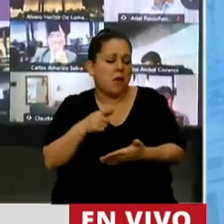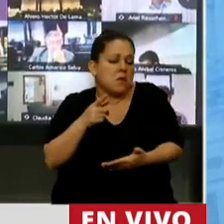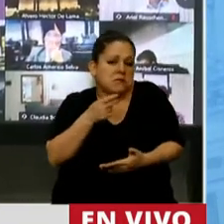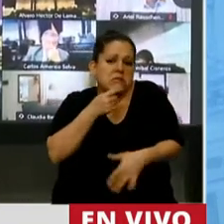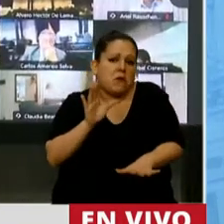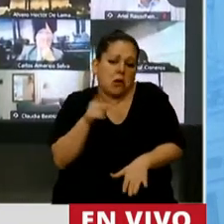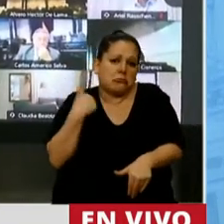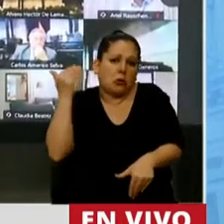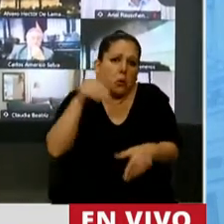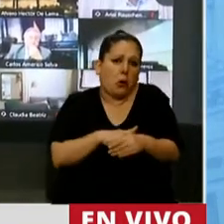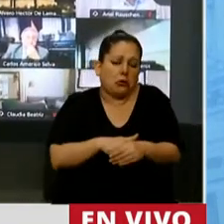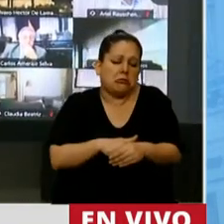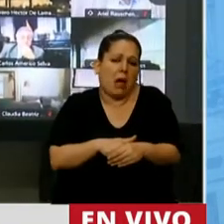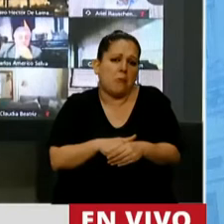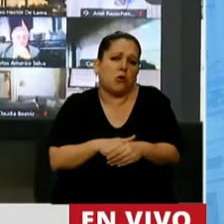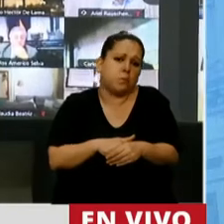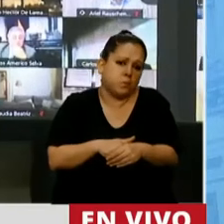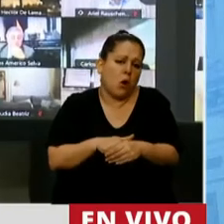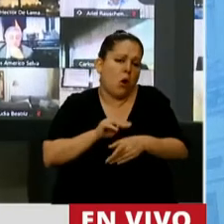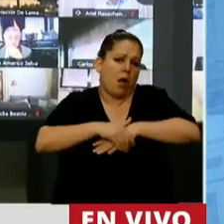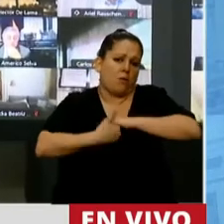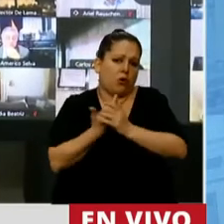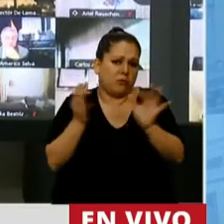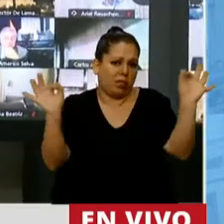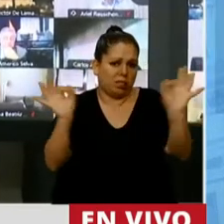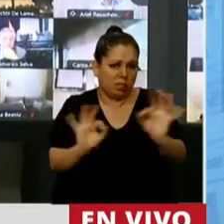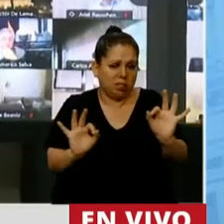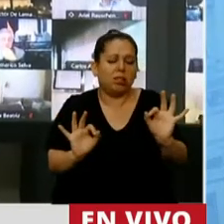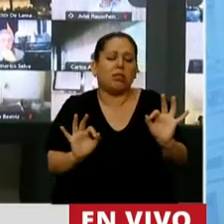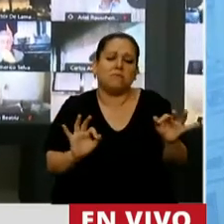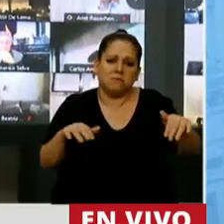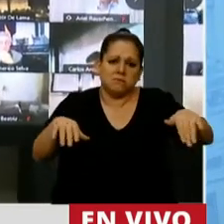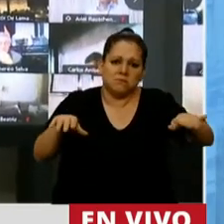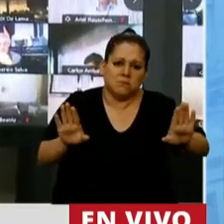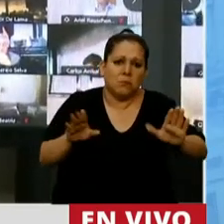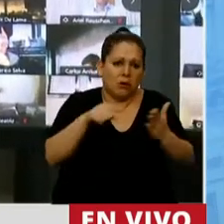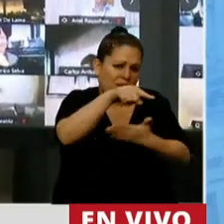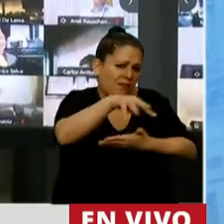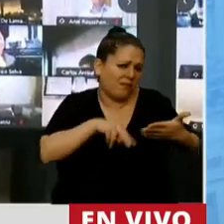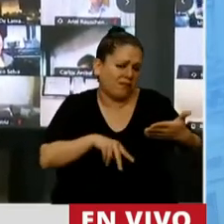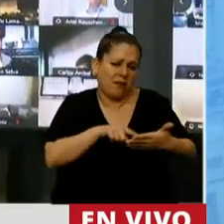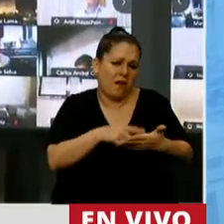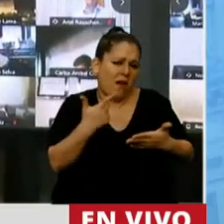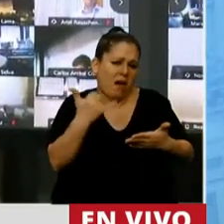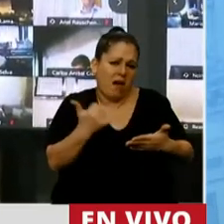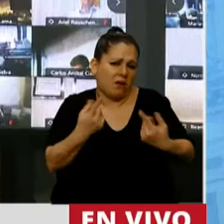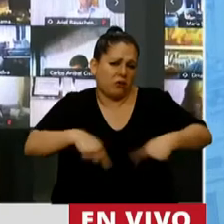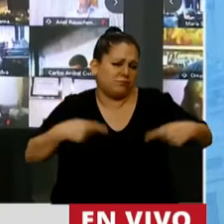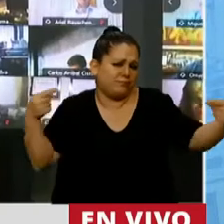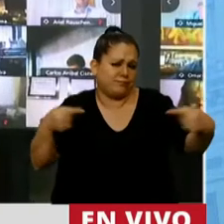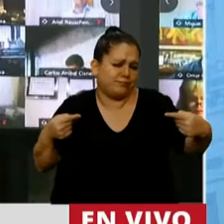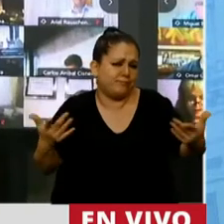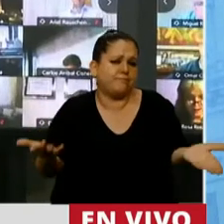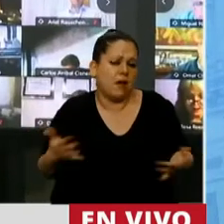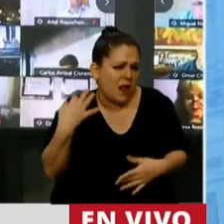nos abstengamos por las inconsistencias macro que se han esbozado. Pero hace